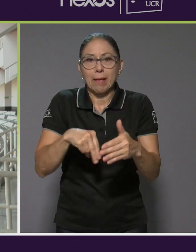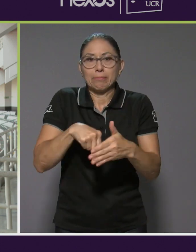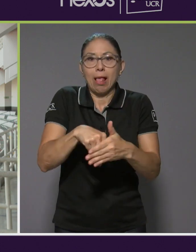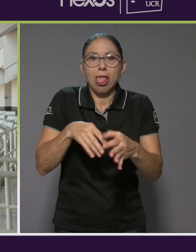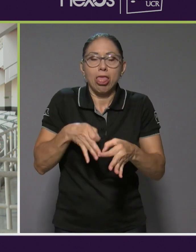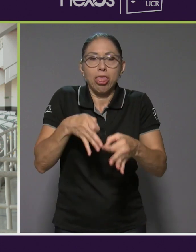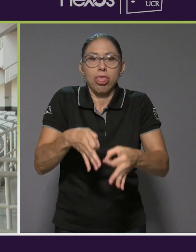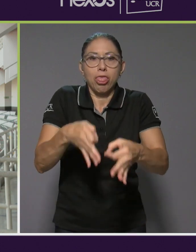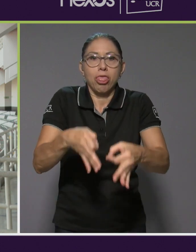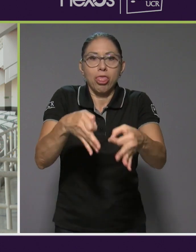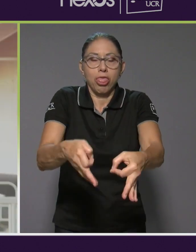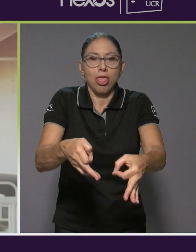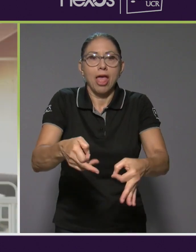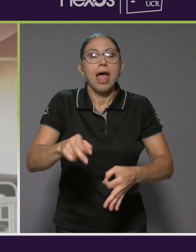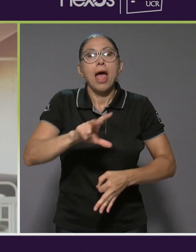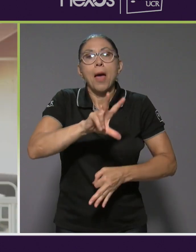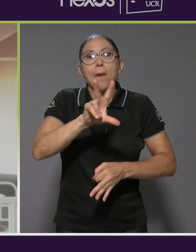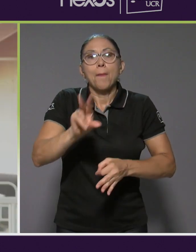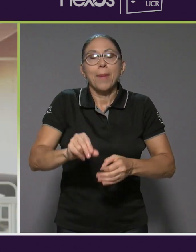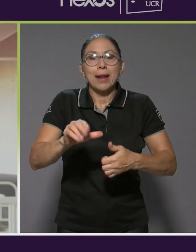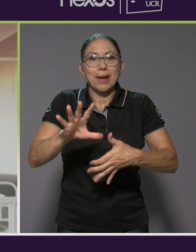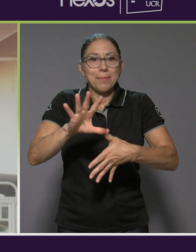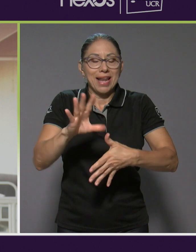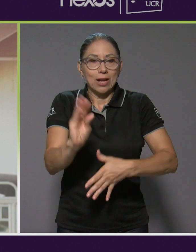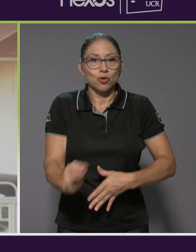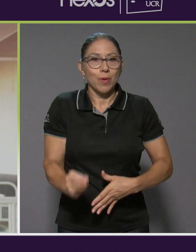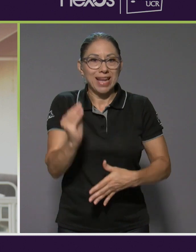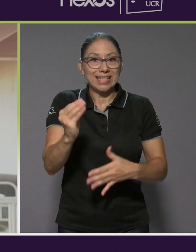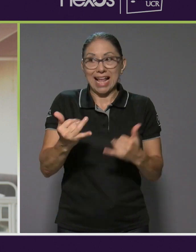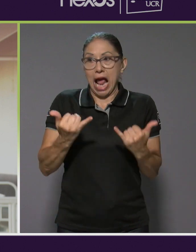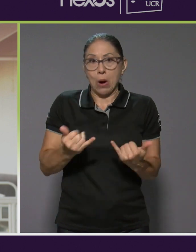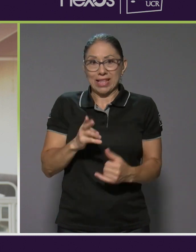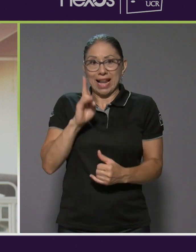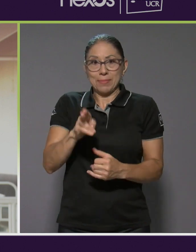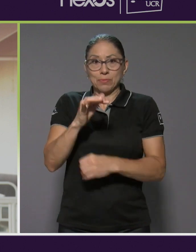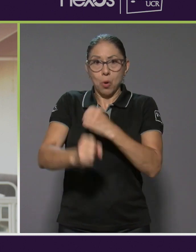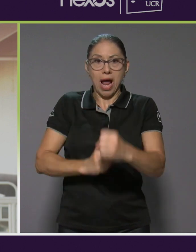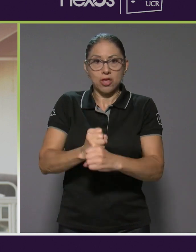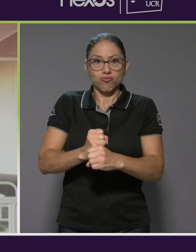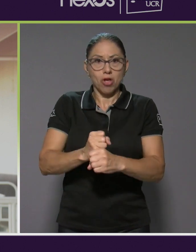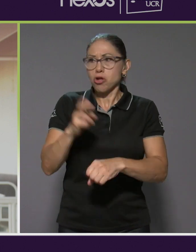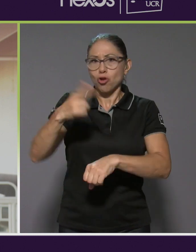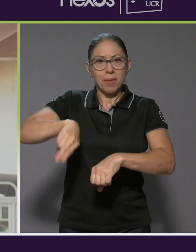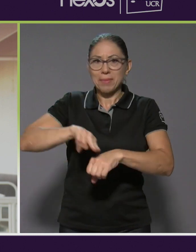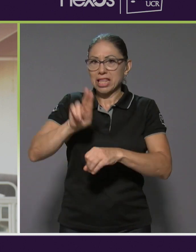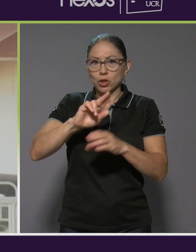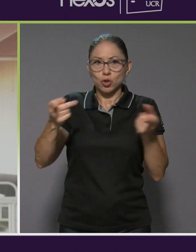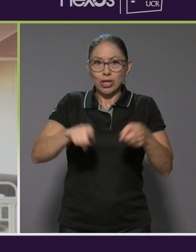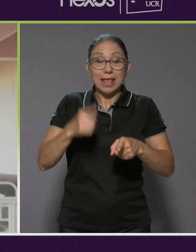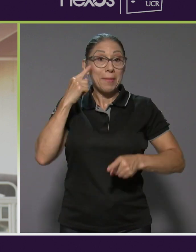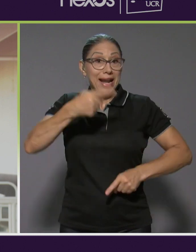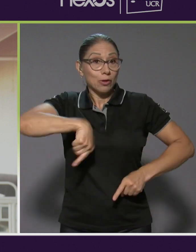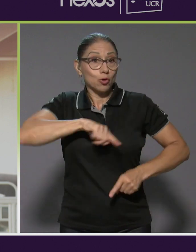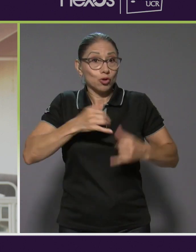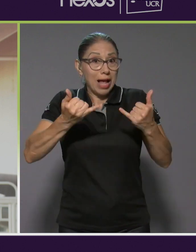Ahorita están en el mismo año. Normalmente eso no sucede. Para nosotros este es el inicio de temporada.